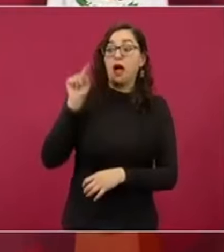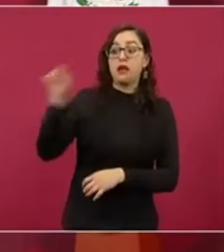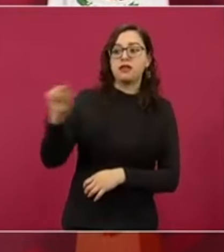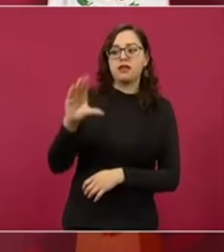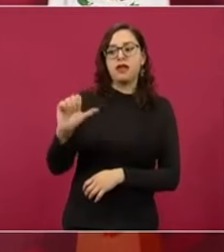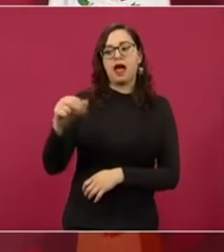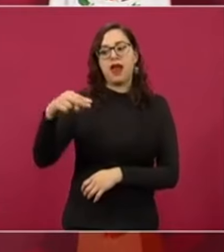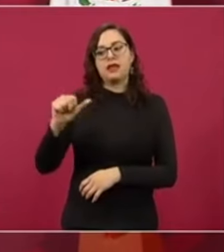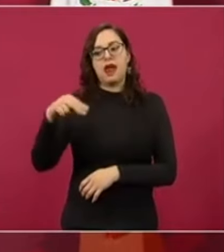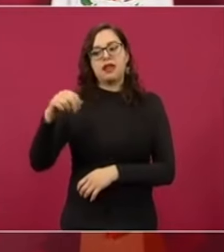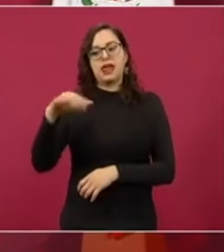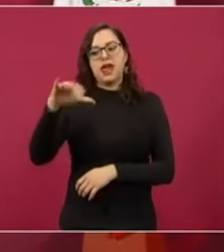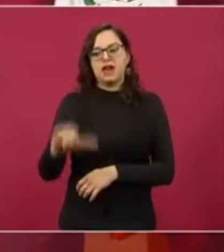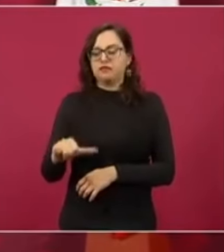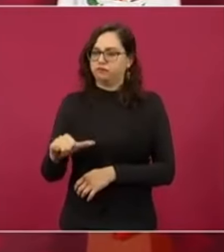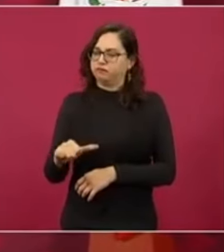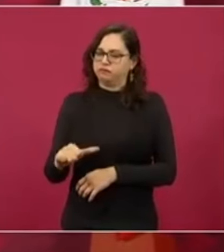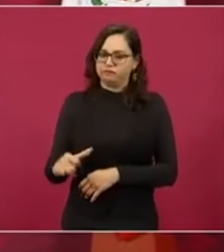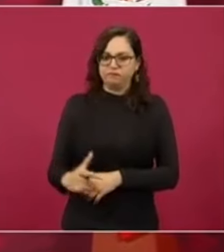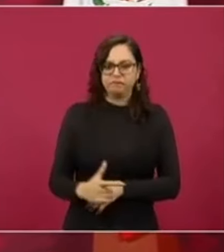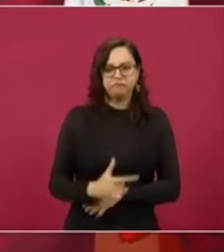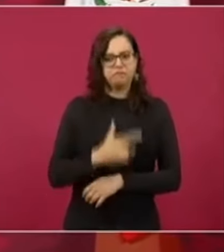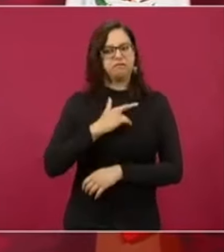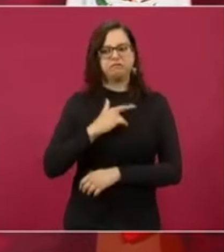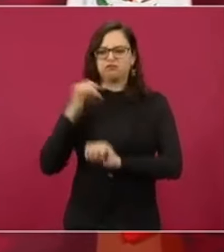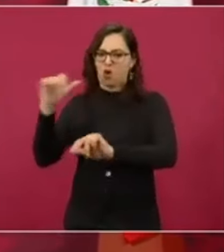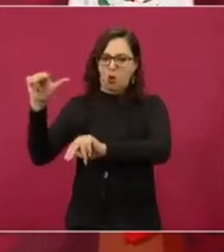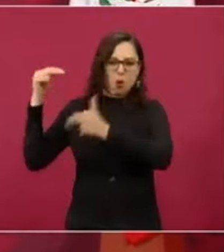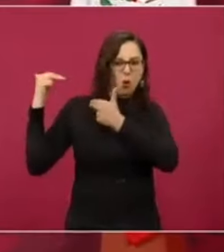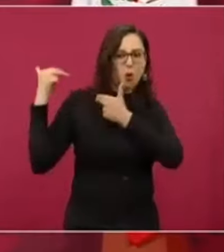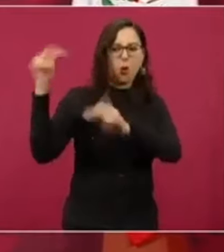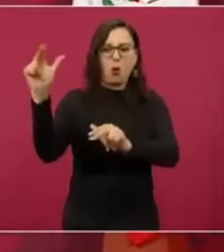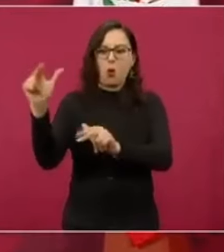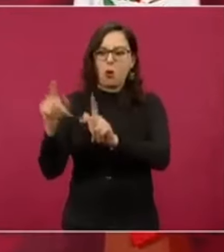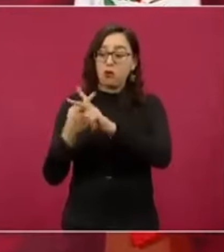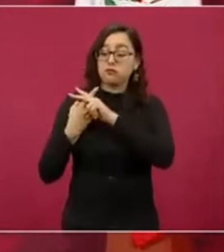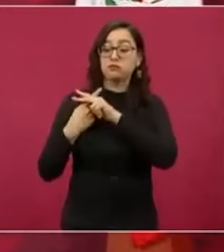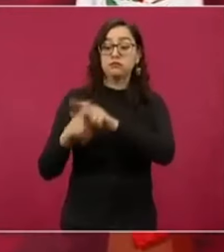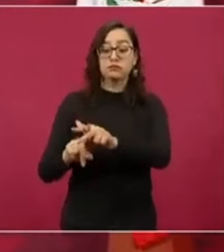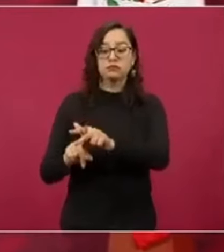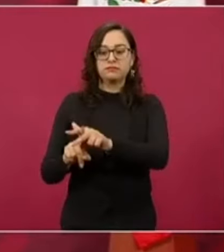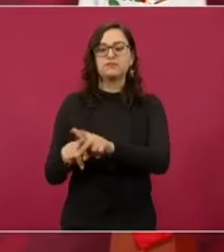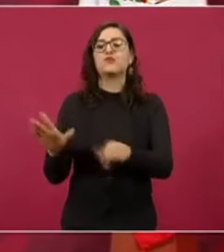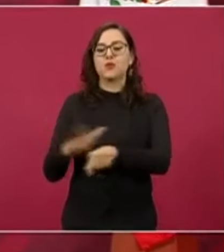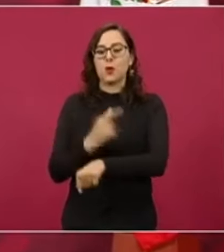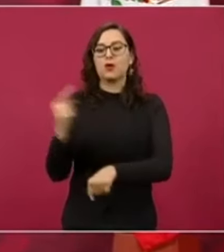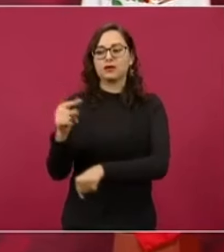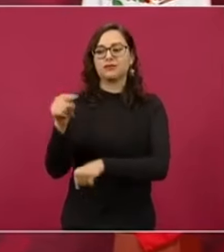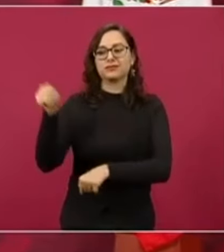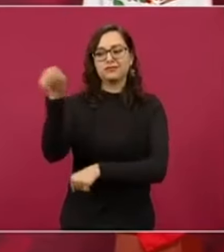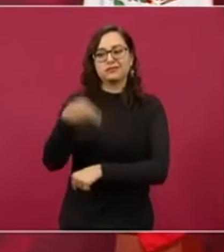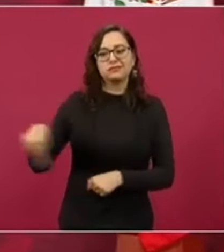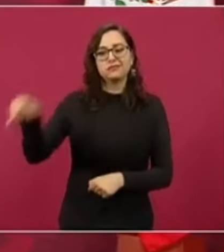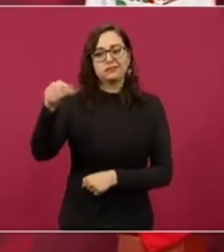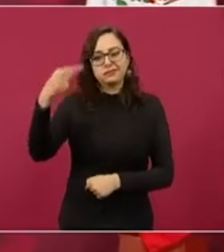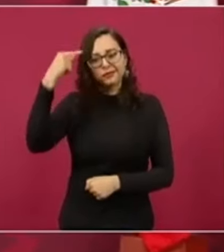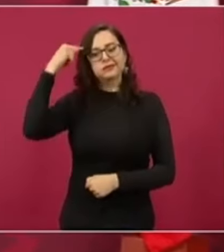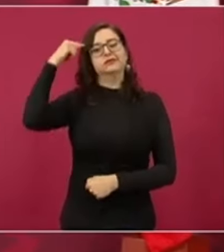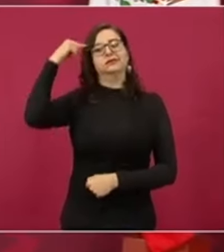tenían formación magonista. Los dirigentes de esa huelga